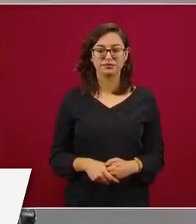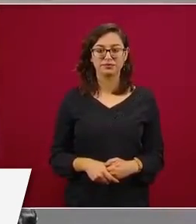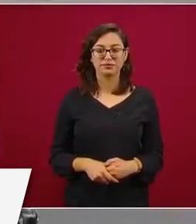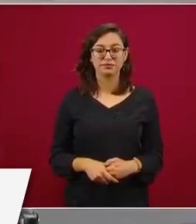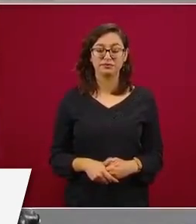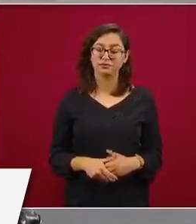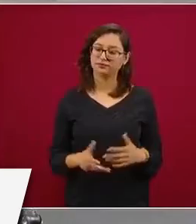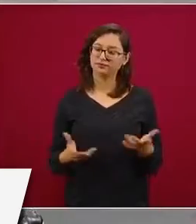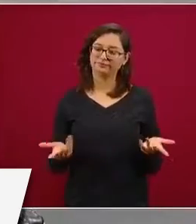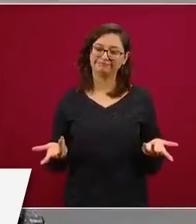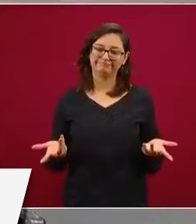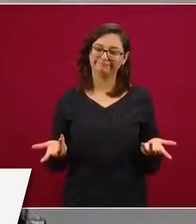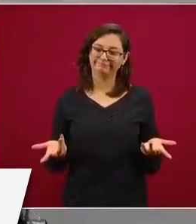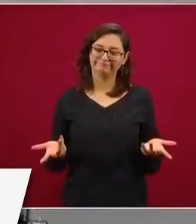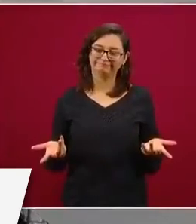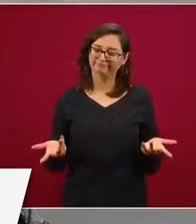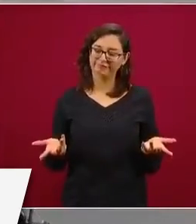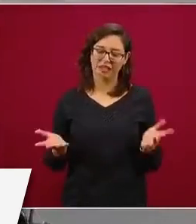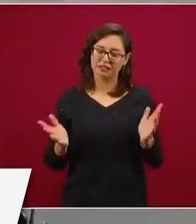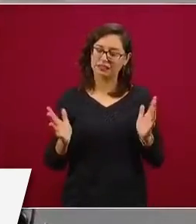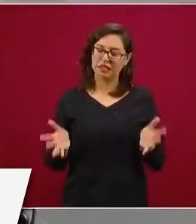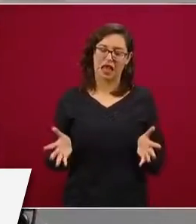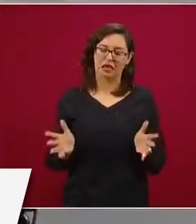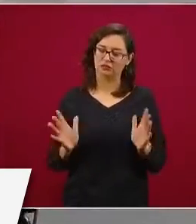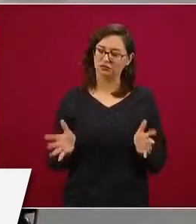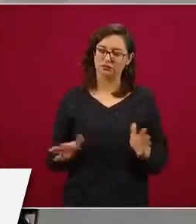Entonces, ya no.